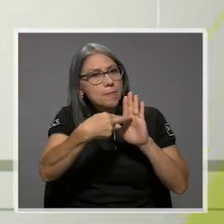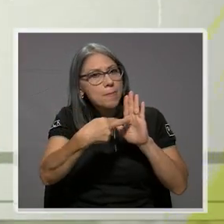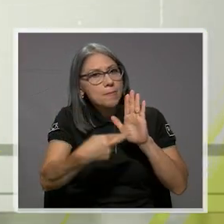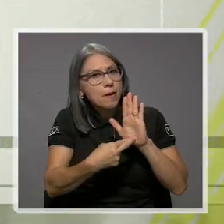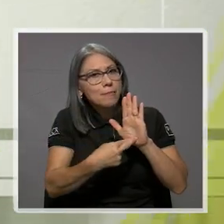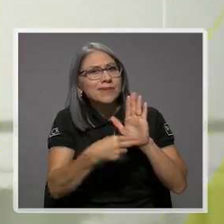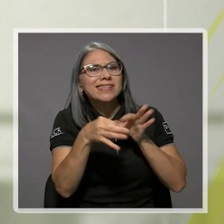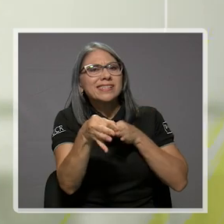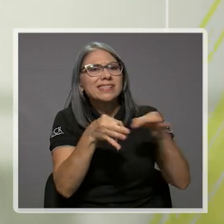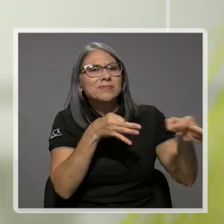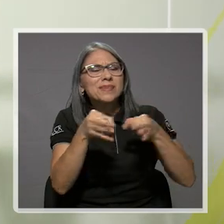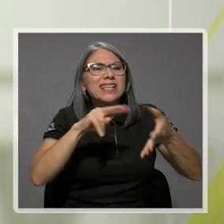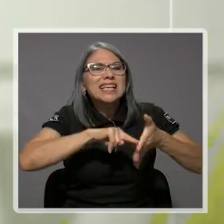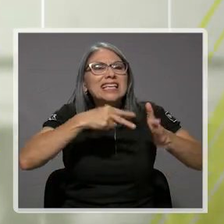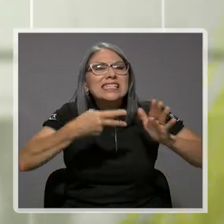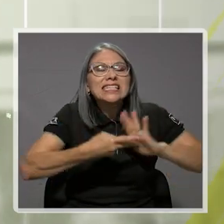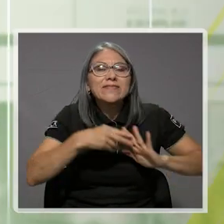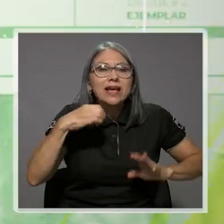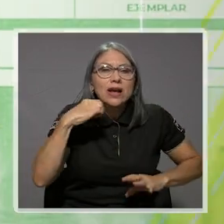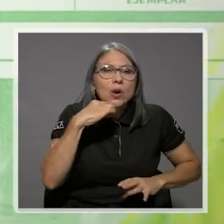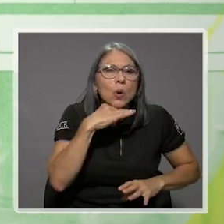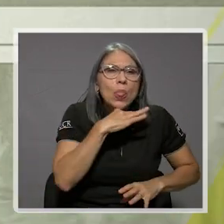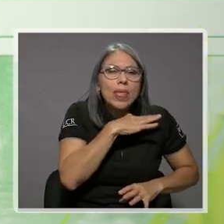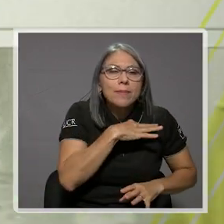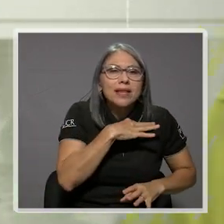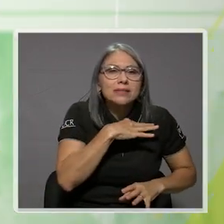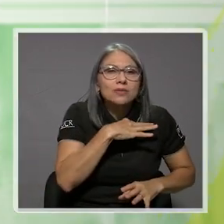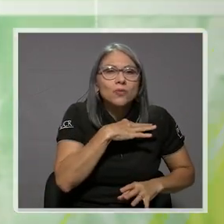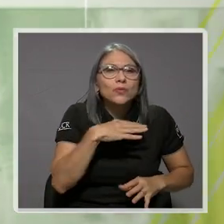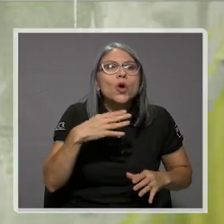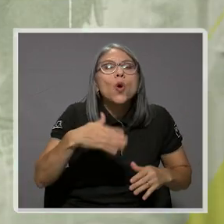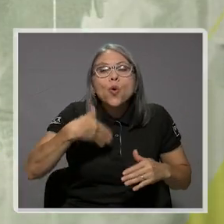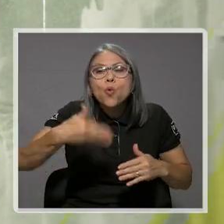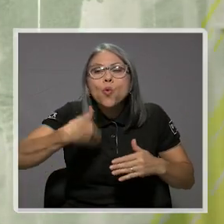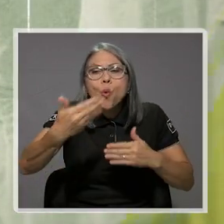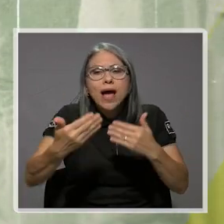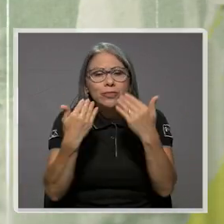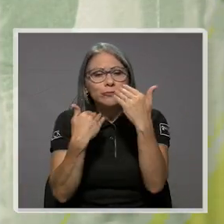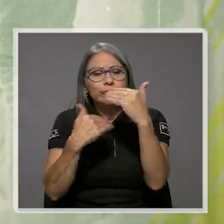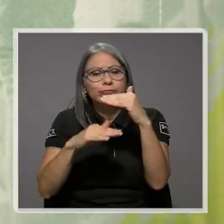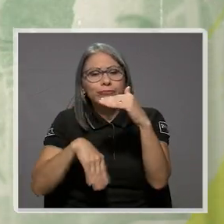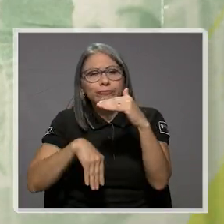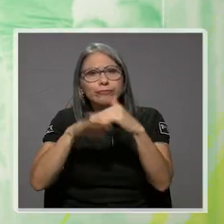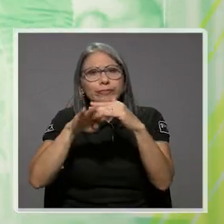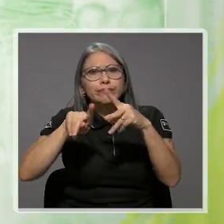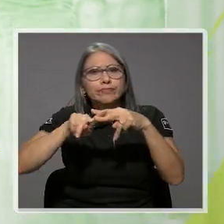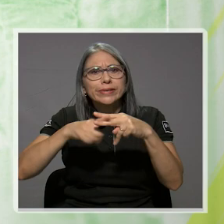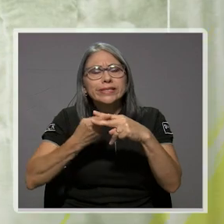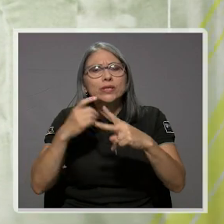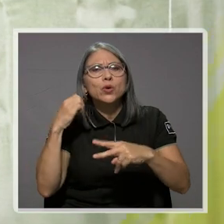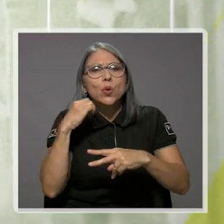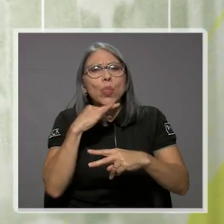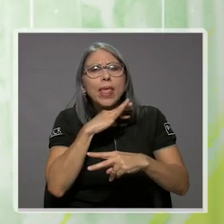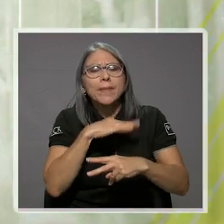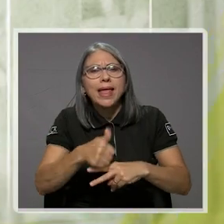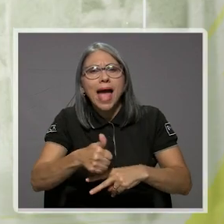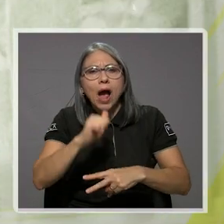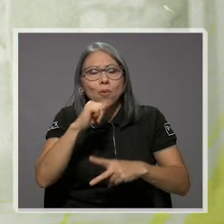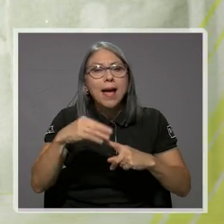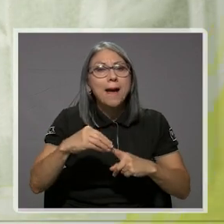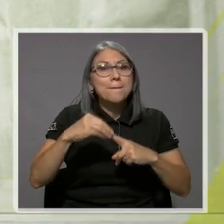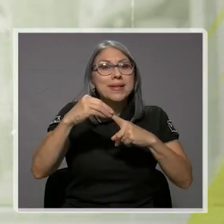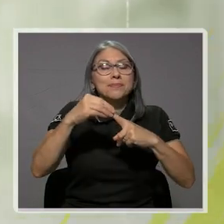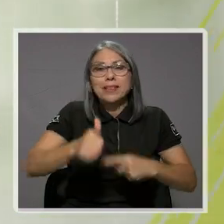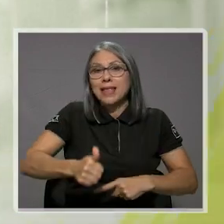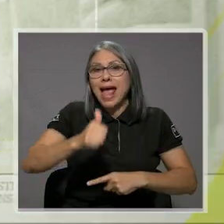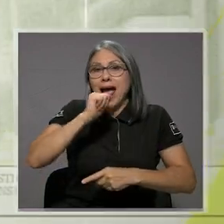que definan qué es contaminación y cuándo, a partir de cuándo se dice que hay un agua que es contaminada, principalmente